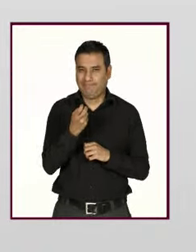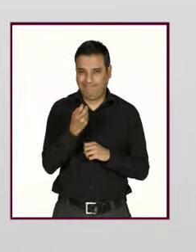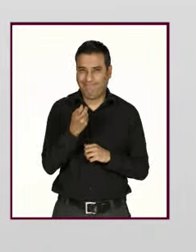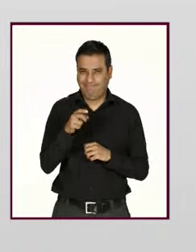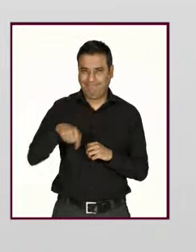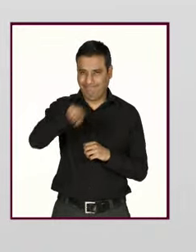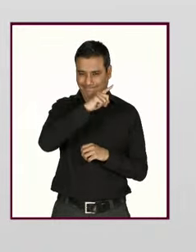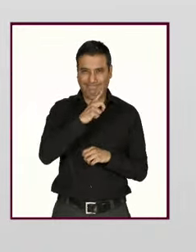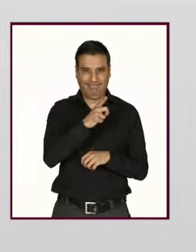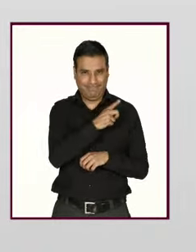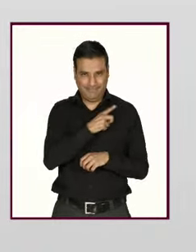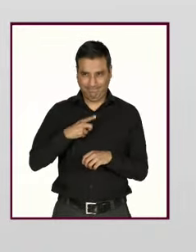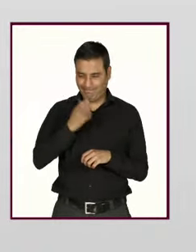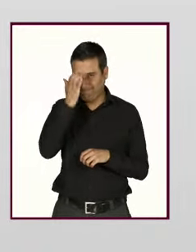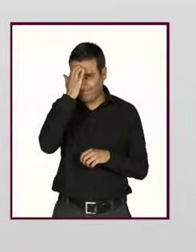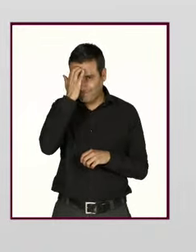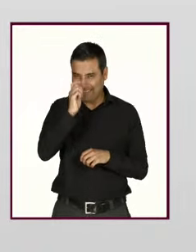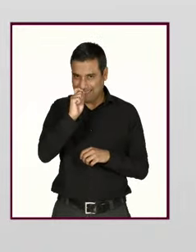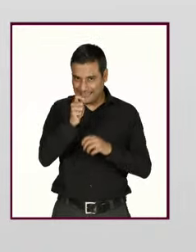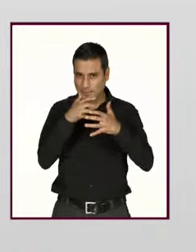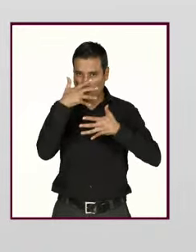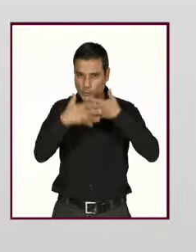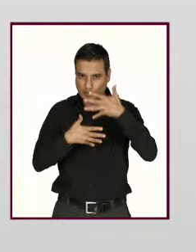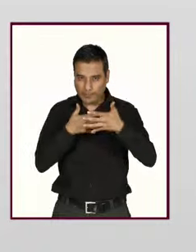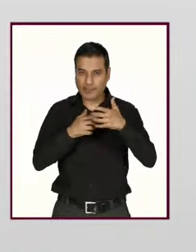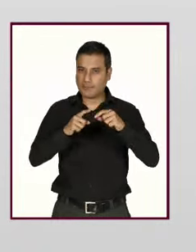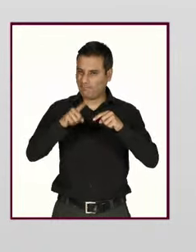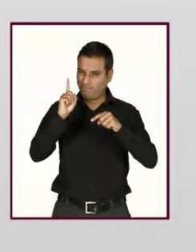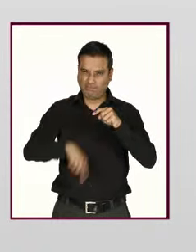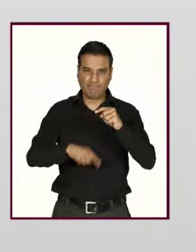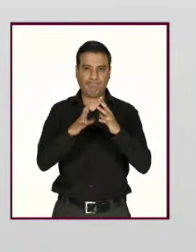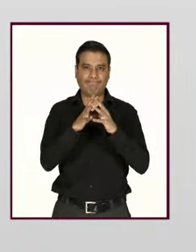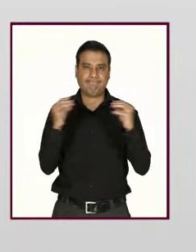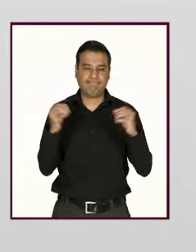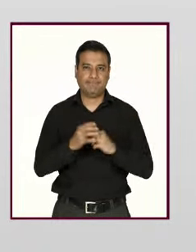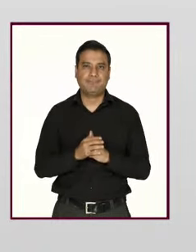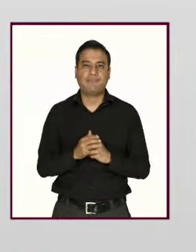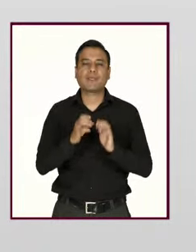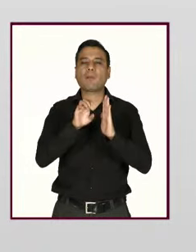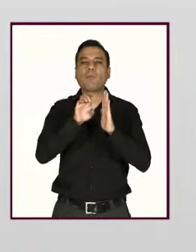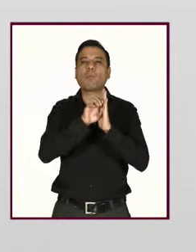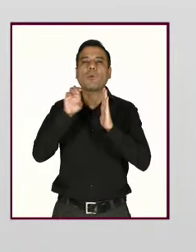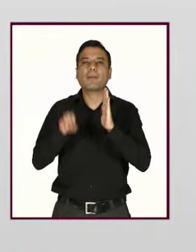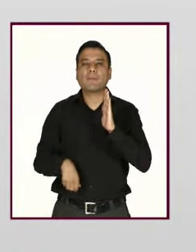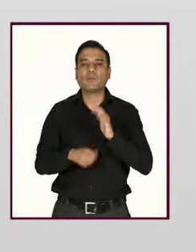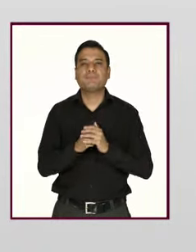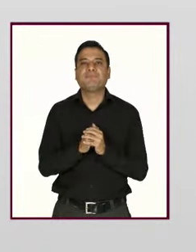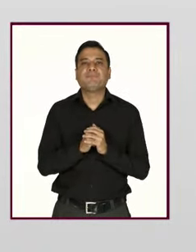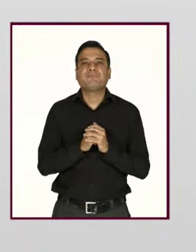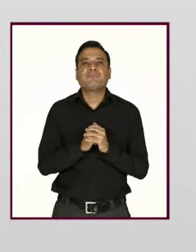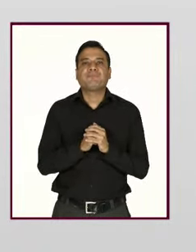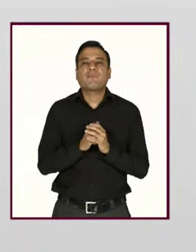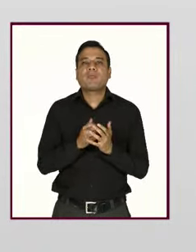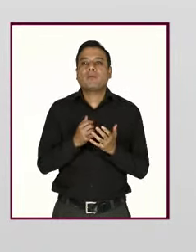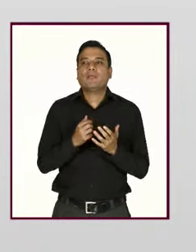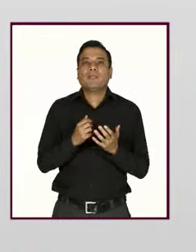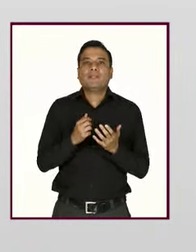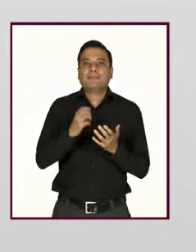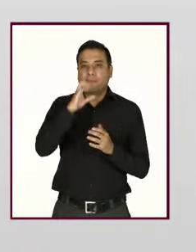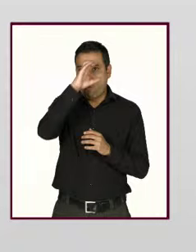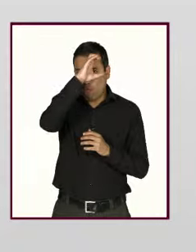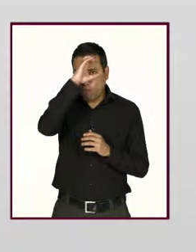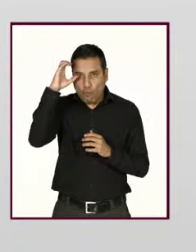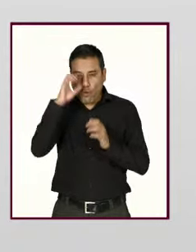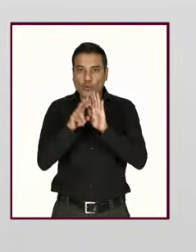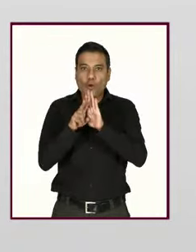identificarlas, prevenirlas y erradicarlas. Por ejemplo, tenemos el compartir contenido sexual sin